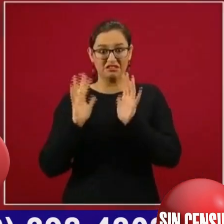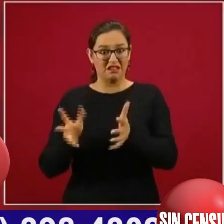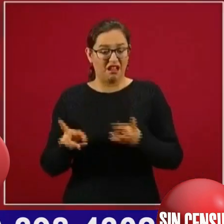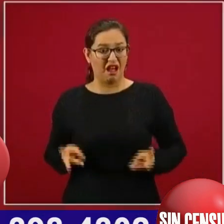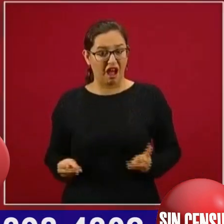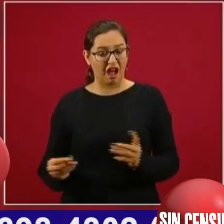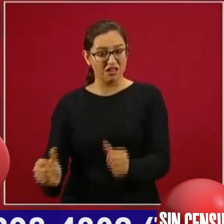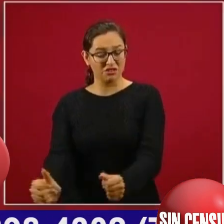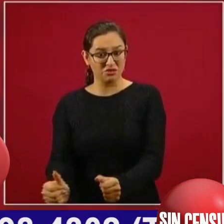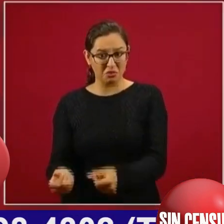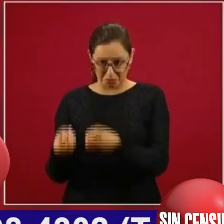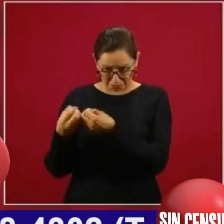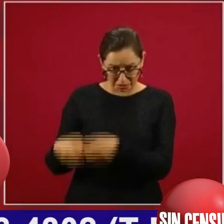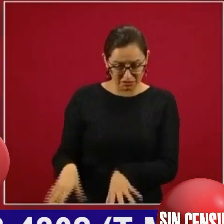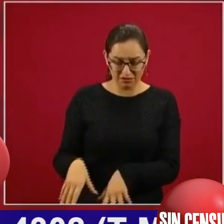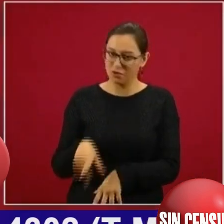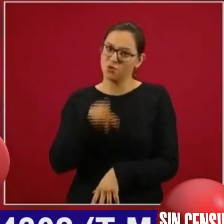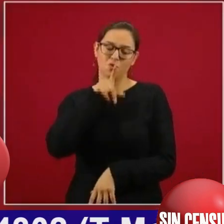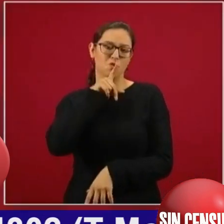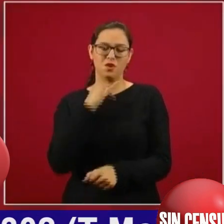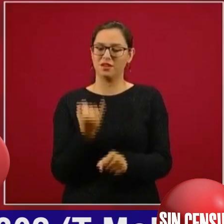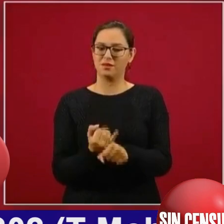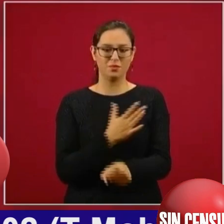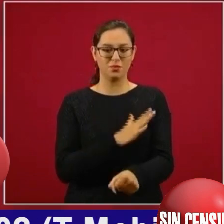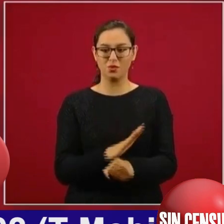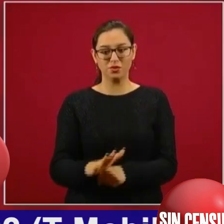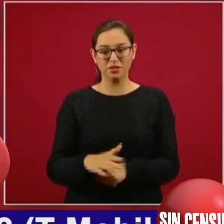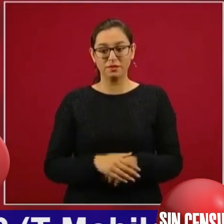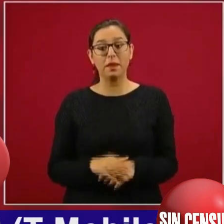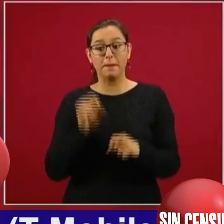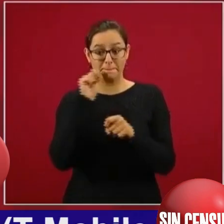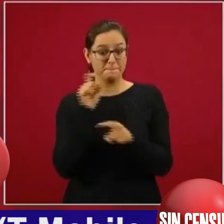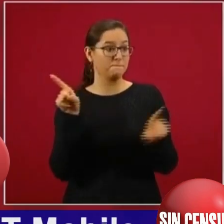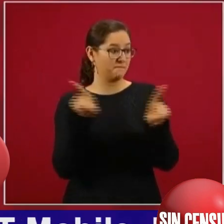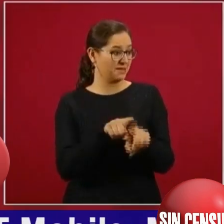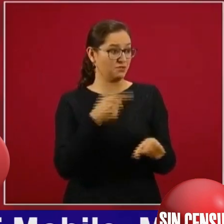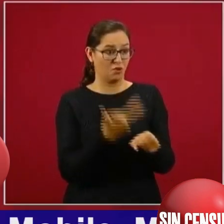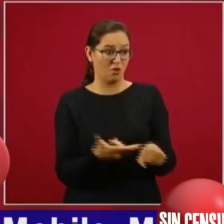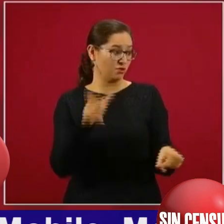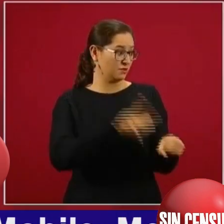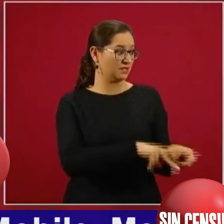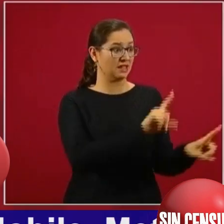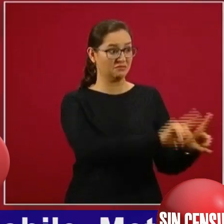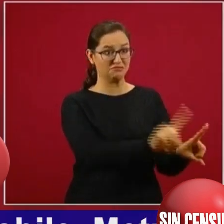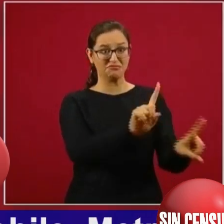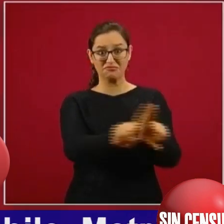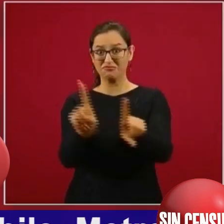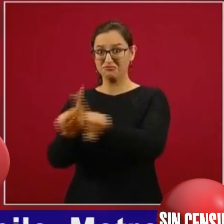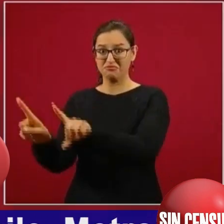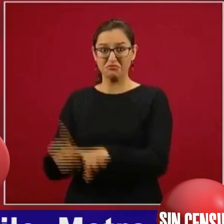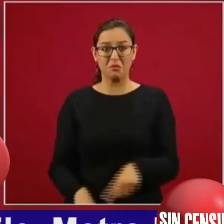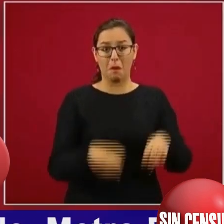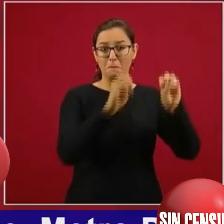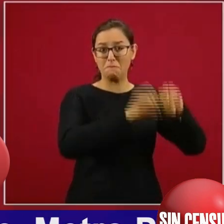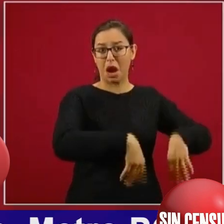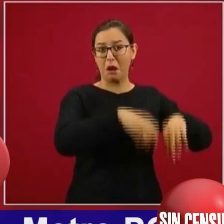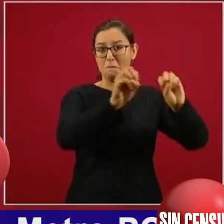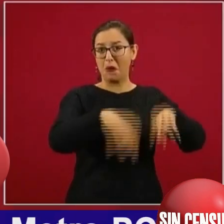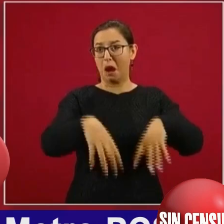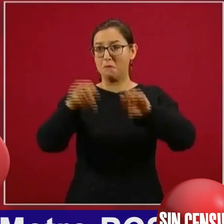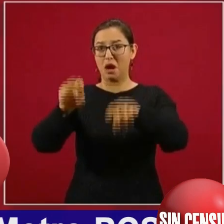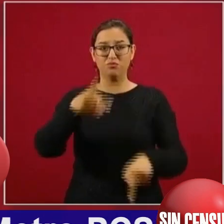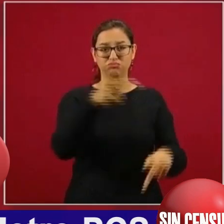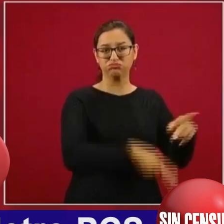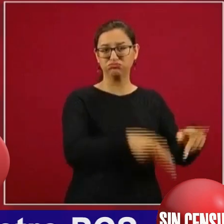del presupuesto, o los hospitales que encontramos sin terminar